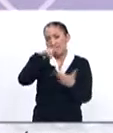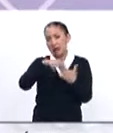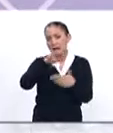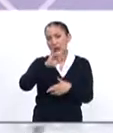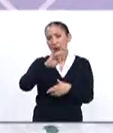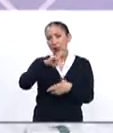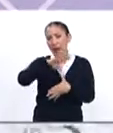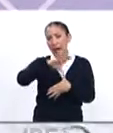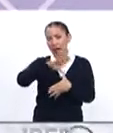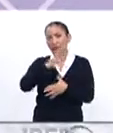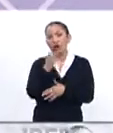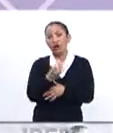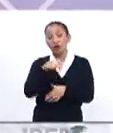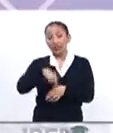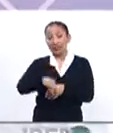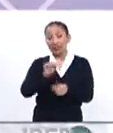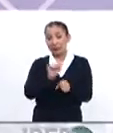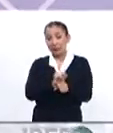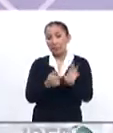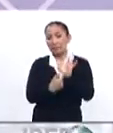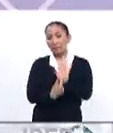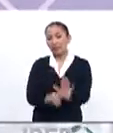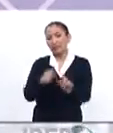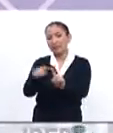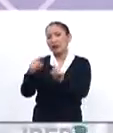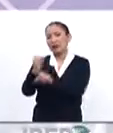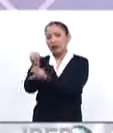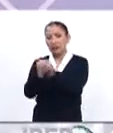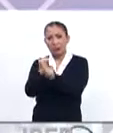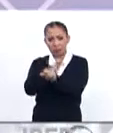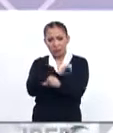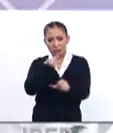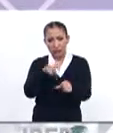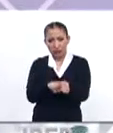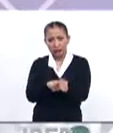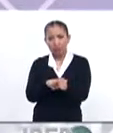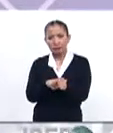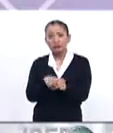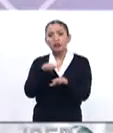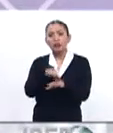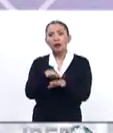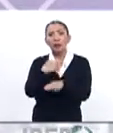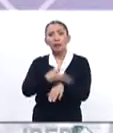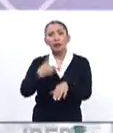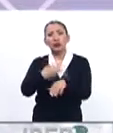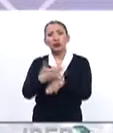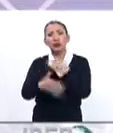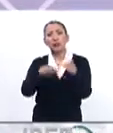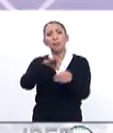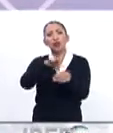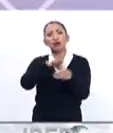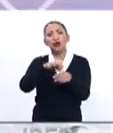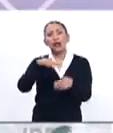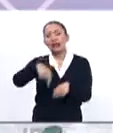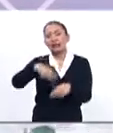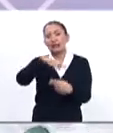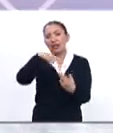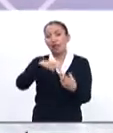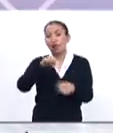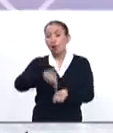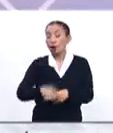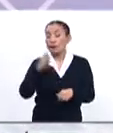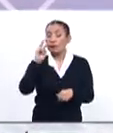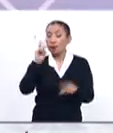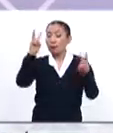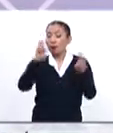región de Iberoamérica. Por eso, esta semana les estaremos presentando una serie de reportajes especiales sobre los procesos electorales en nuestra región. En la